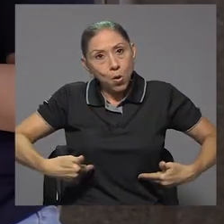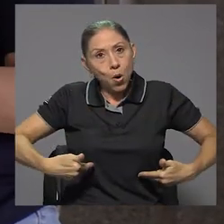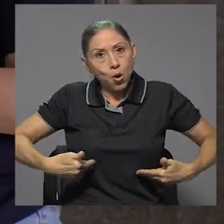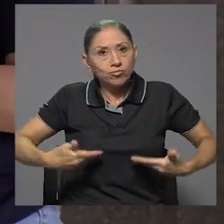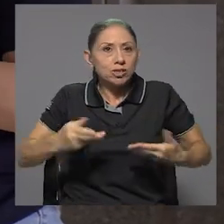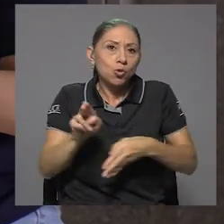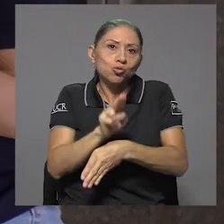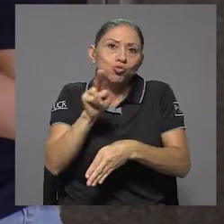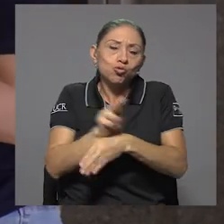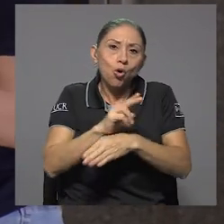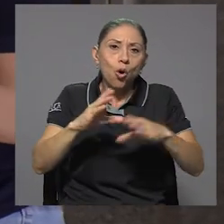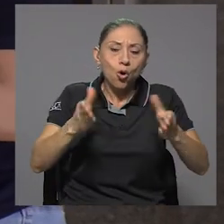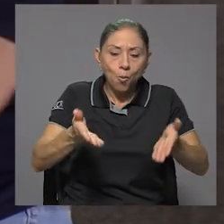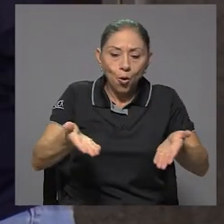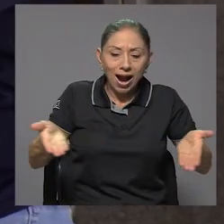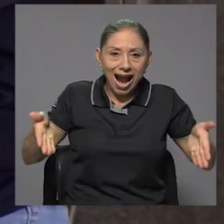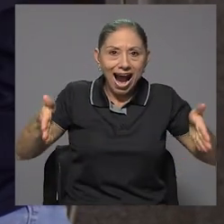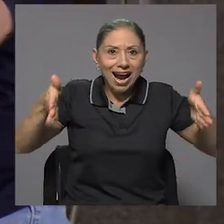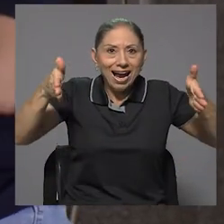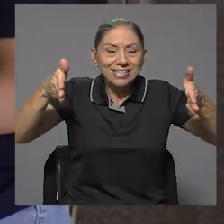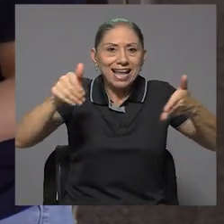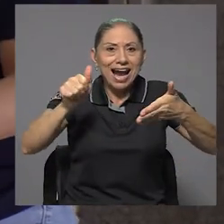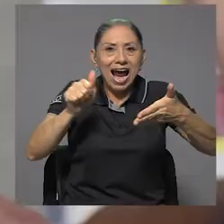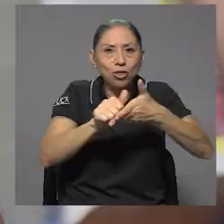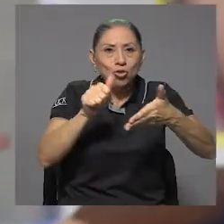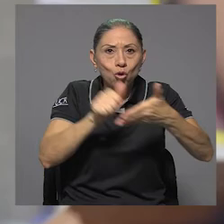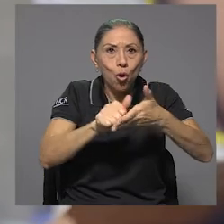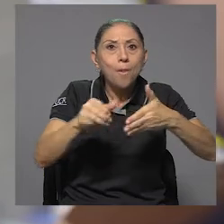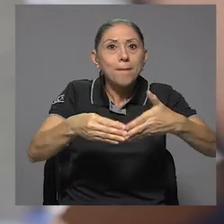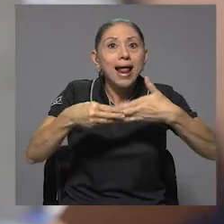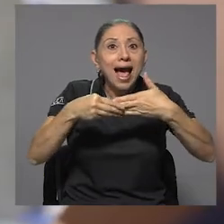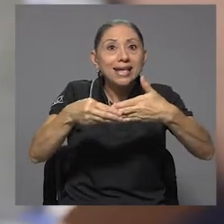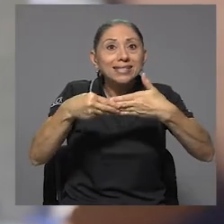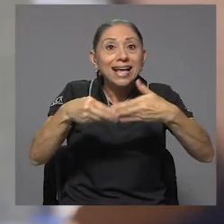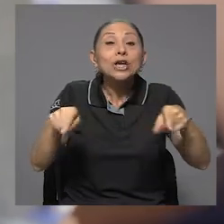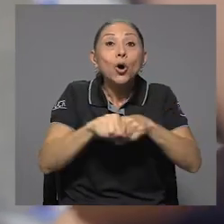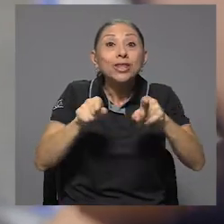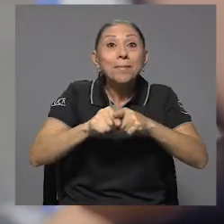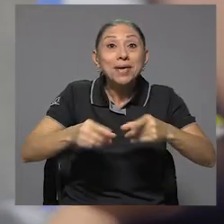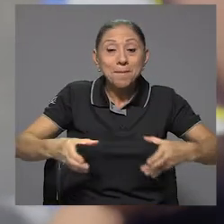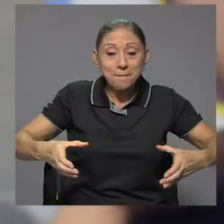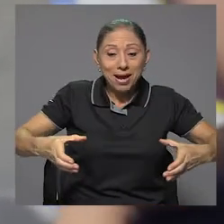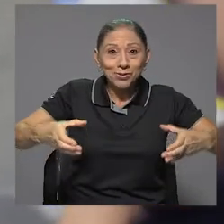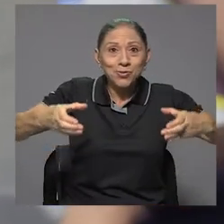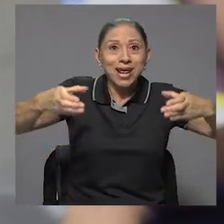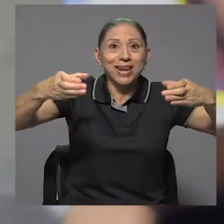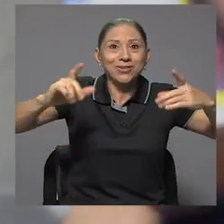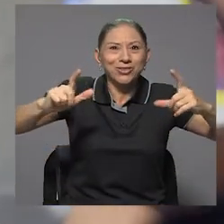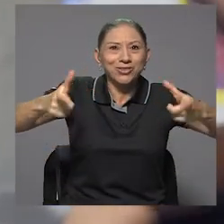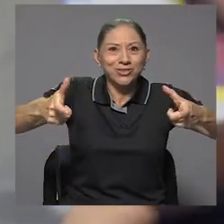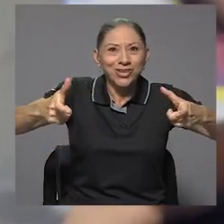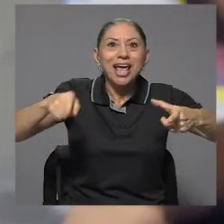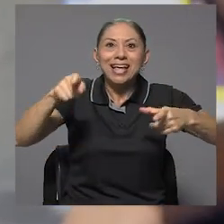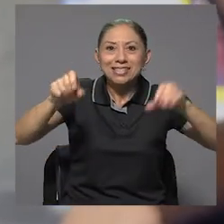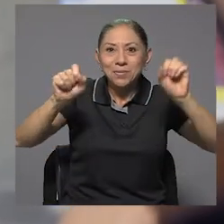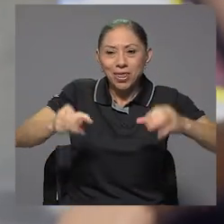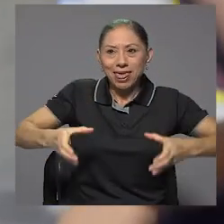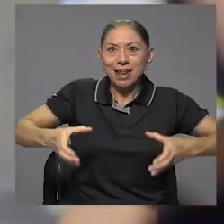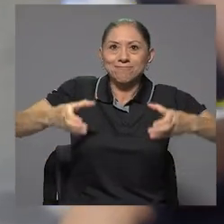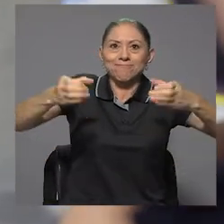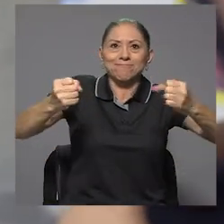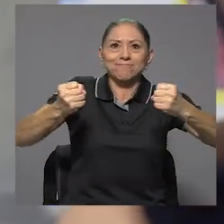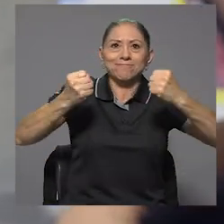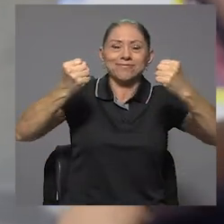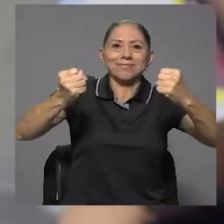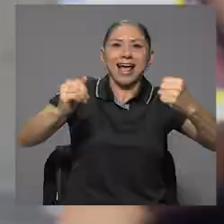pues cajas de cartón, cajas plásticas, incluso basureros, que es lo que nos permite darle la estabilidad y la altura a